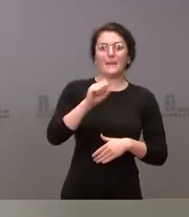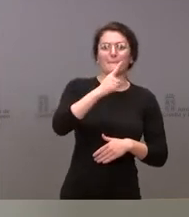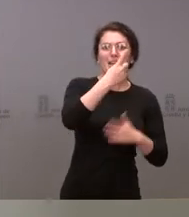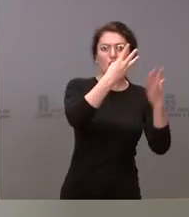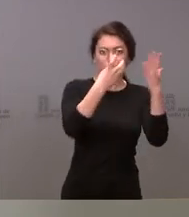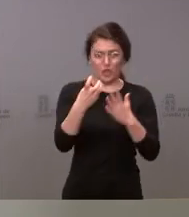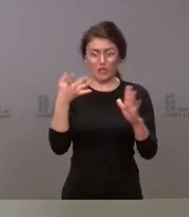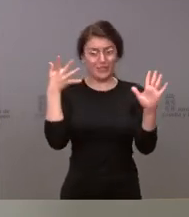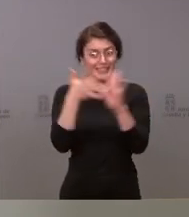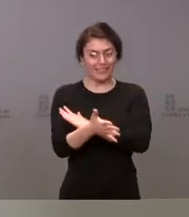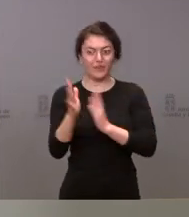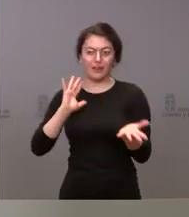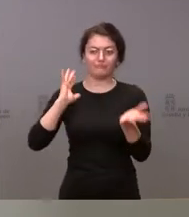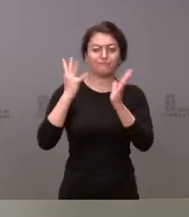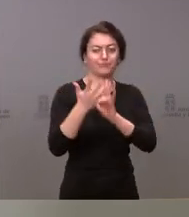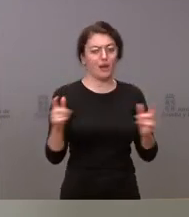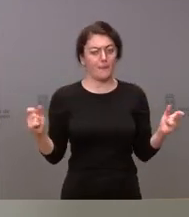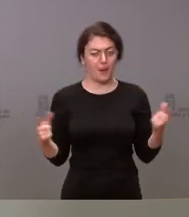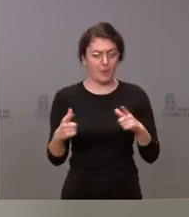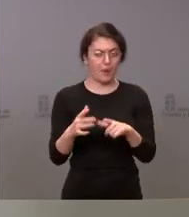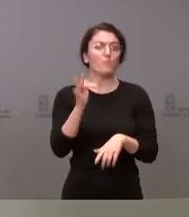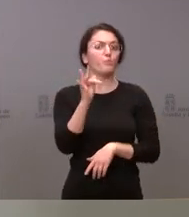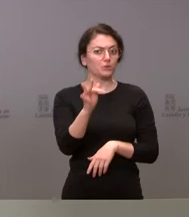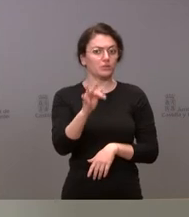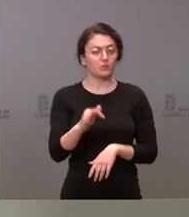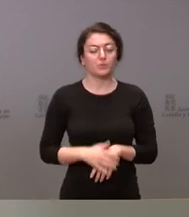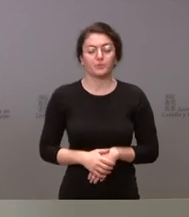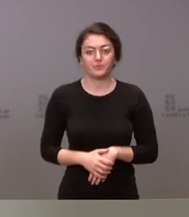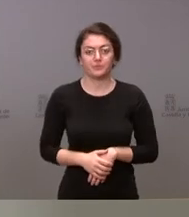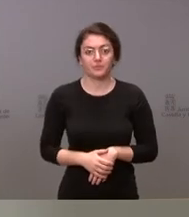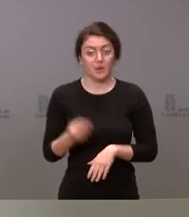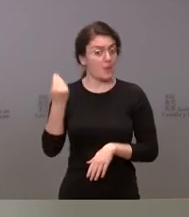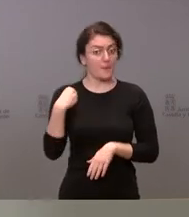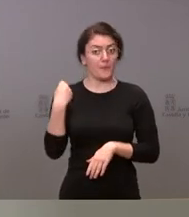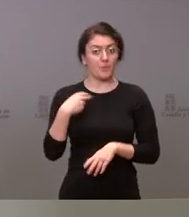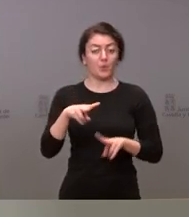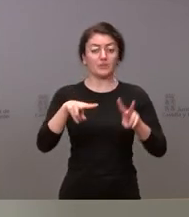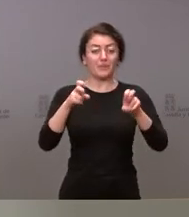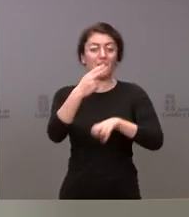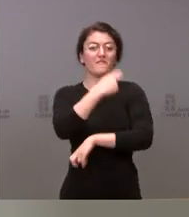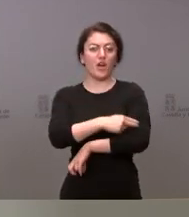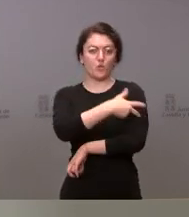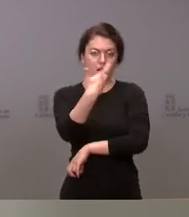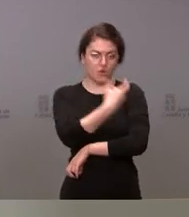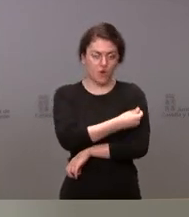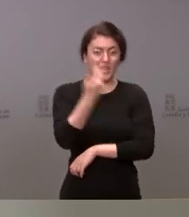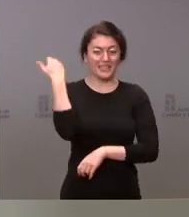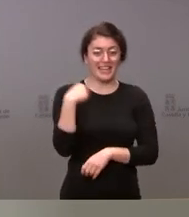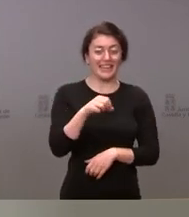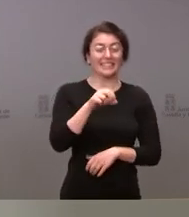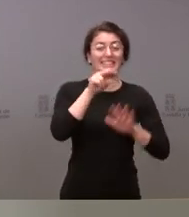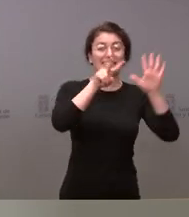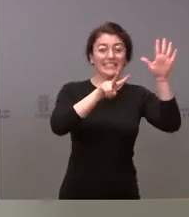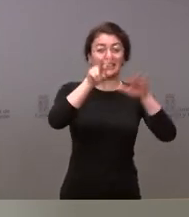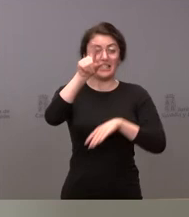datos evolucionan de una forma positiva. Como está evolucionando también todo lo que tiene que ver con la vacunación. A día de hoy ya se alcanza el 71,5